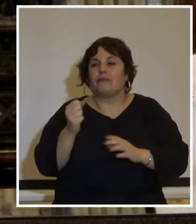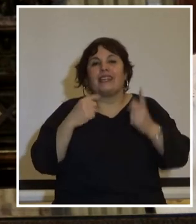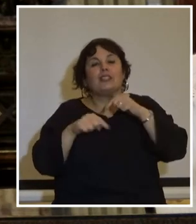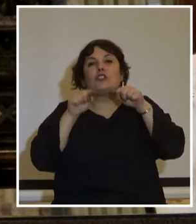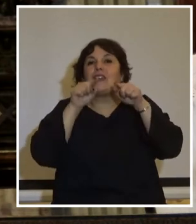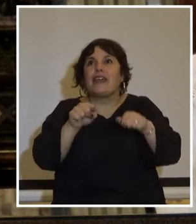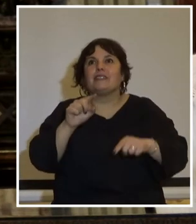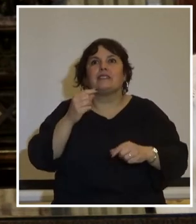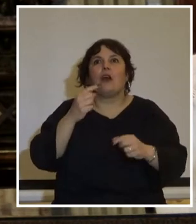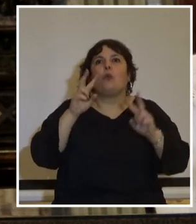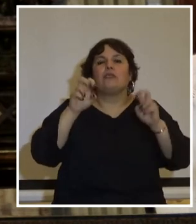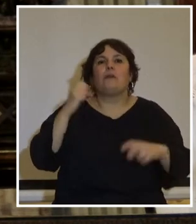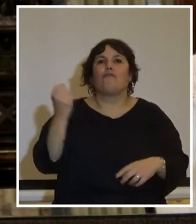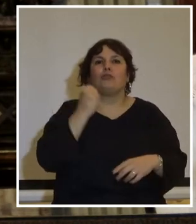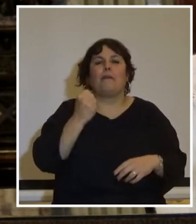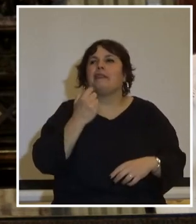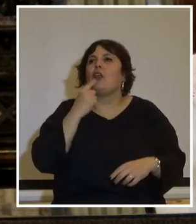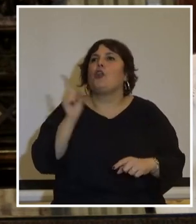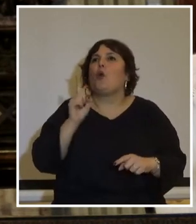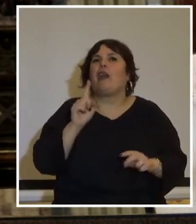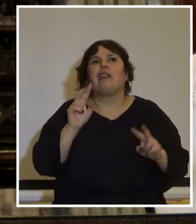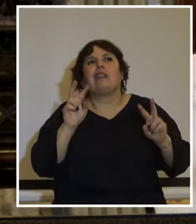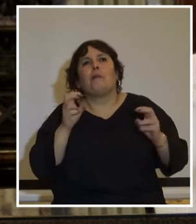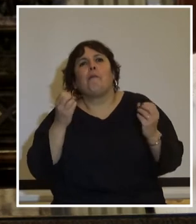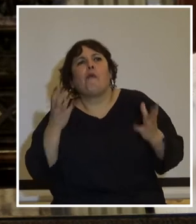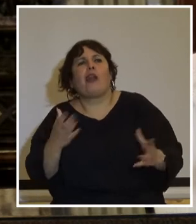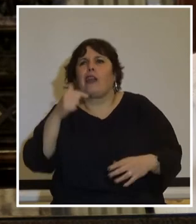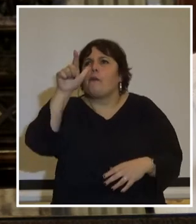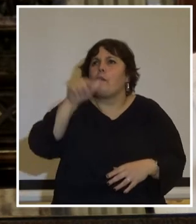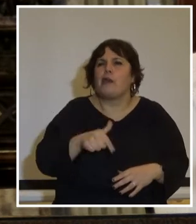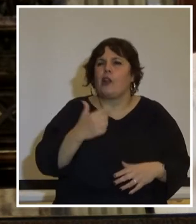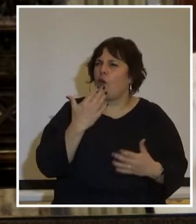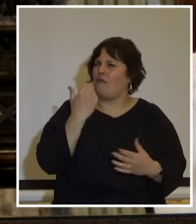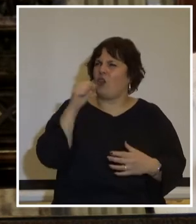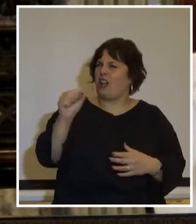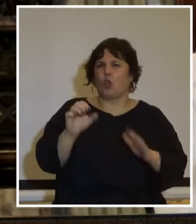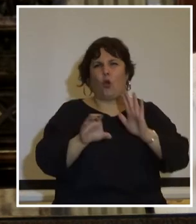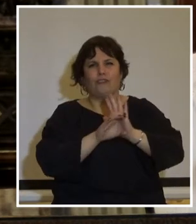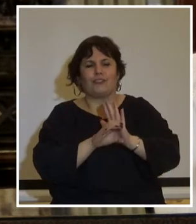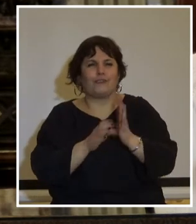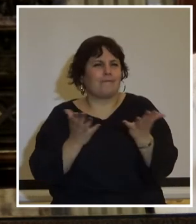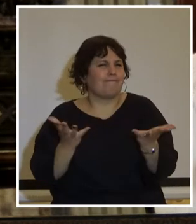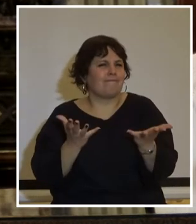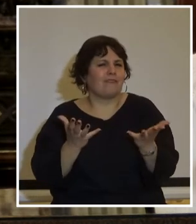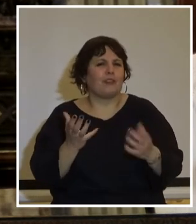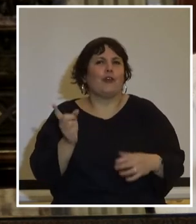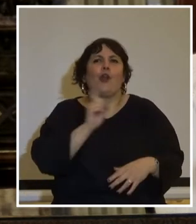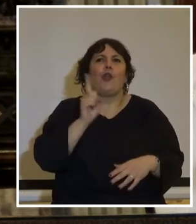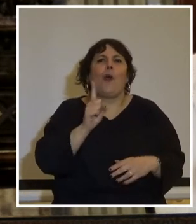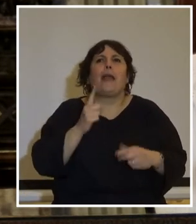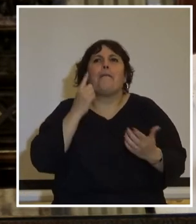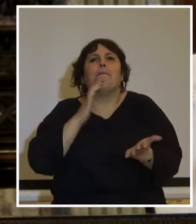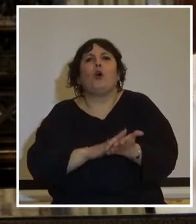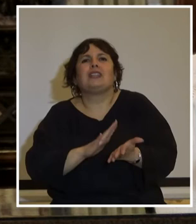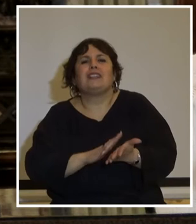una de las claves. No hay razón que justifique la violación de la Constitución. No hay razón